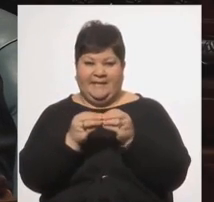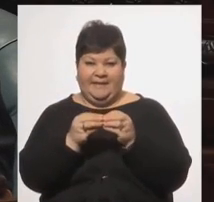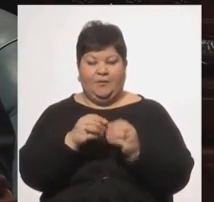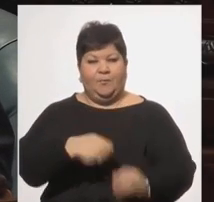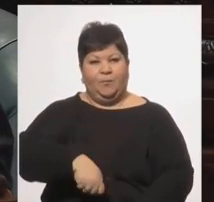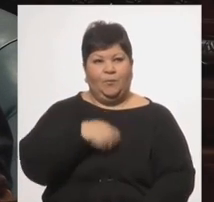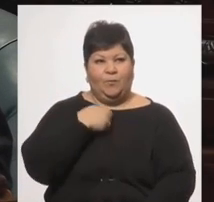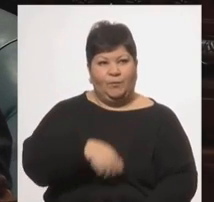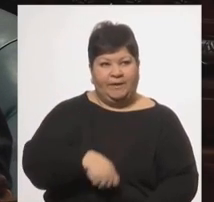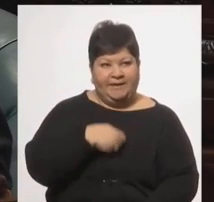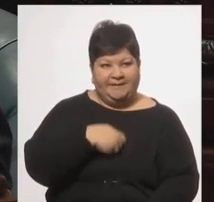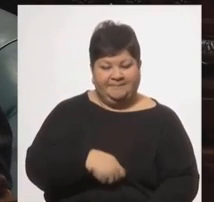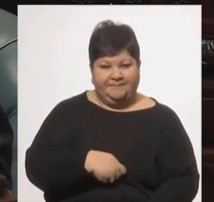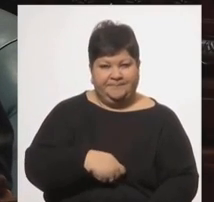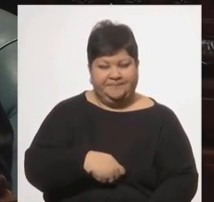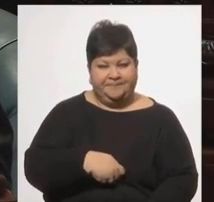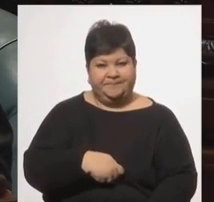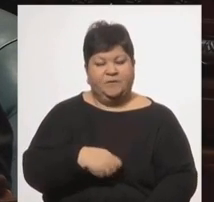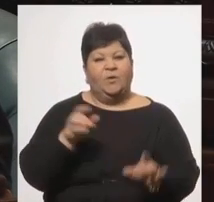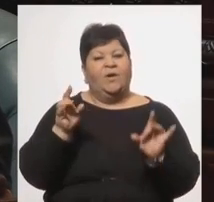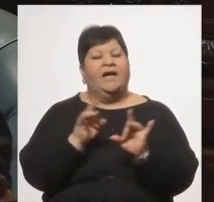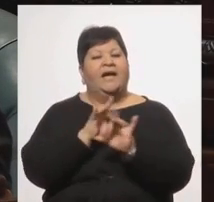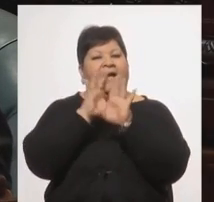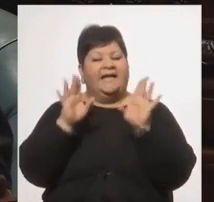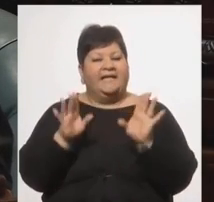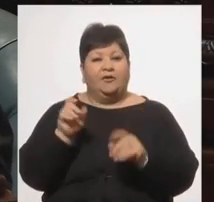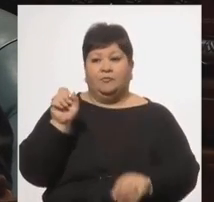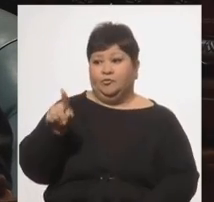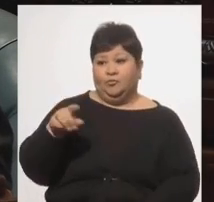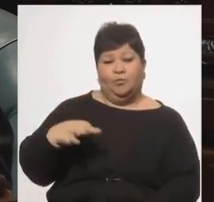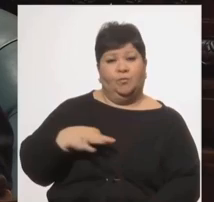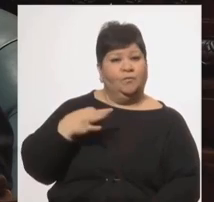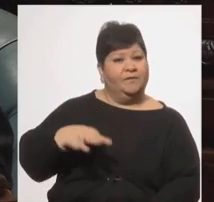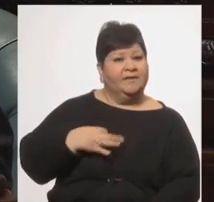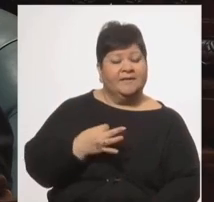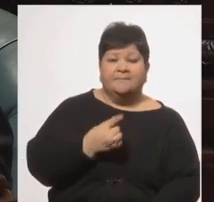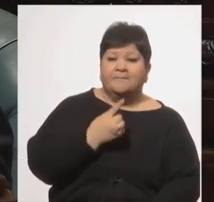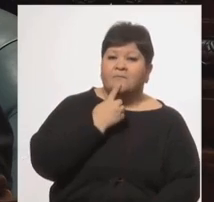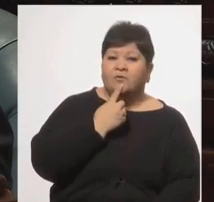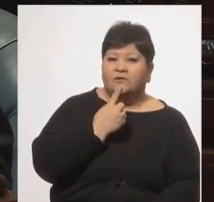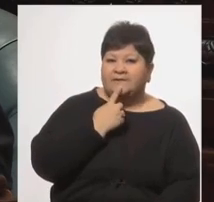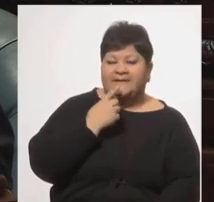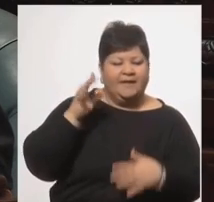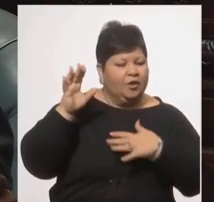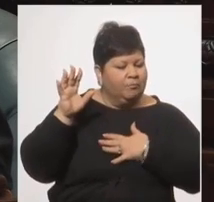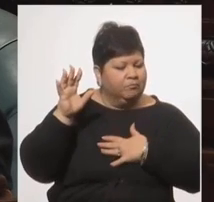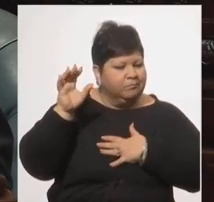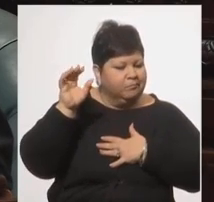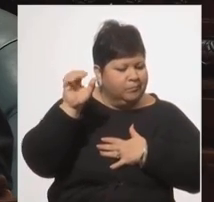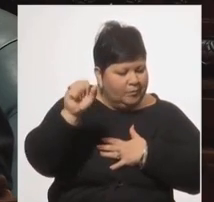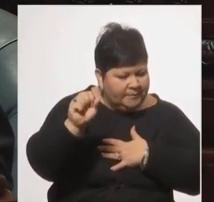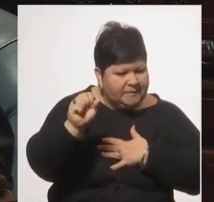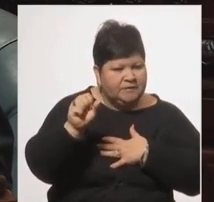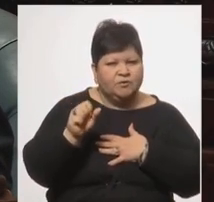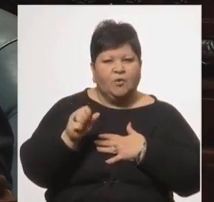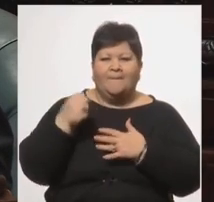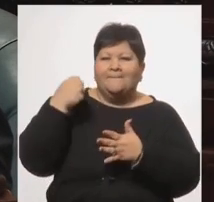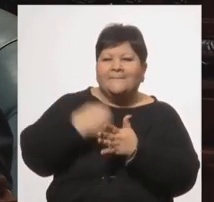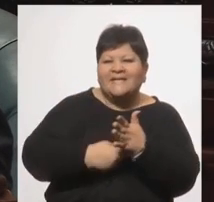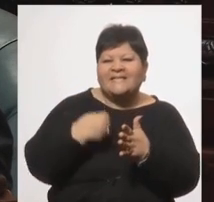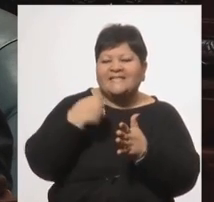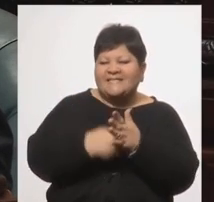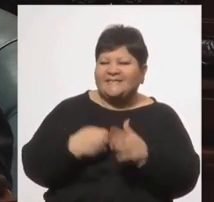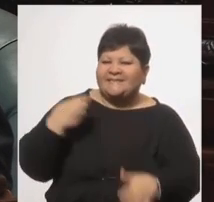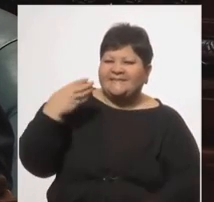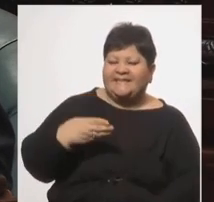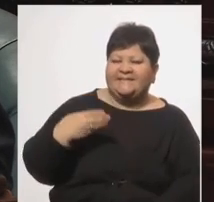Hago esta aclaración porque todos sabemos que su fecunda vida política de compromiso y de militancia continuará